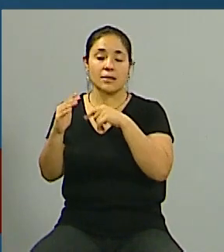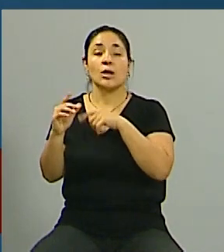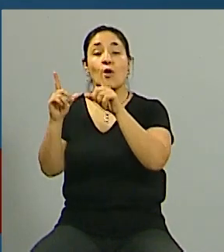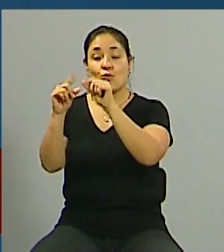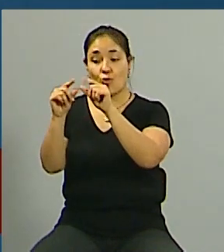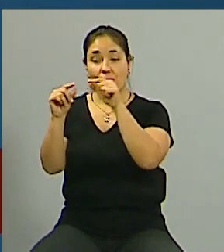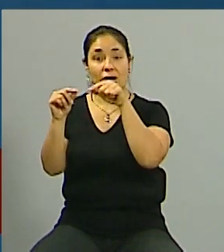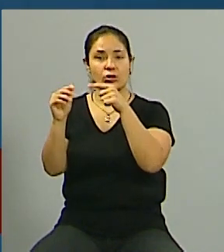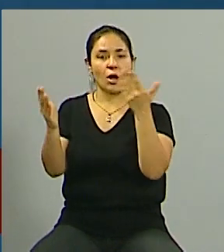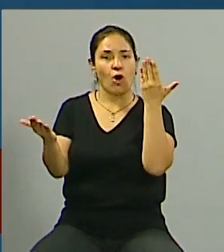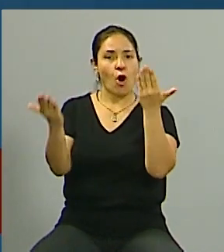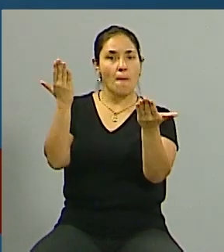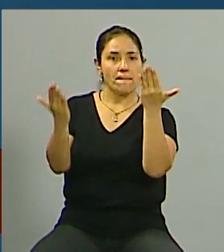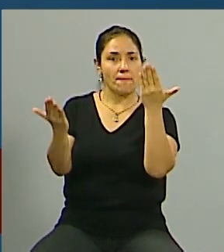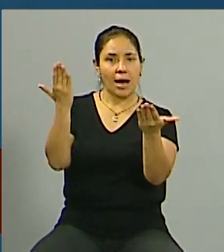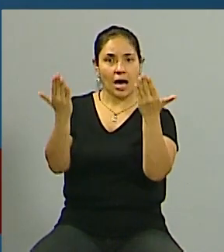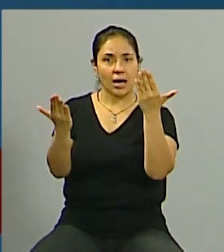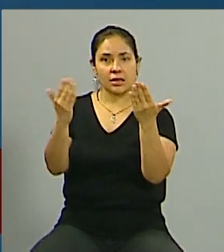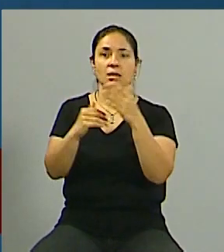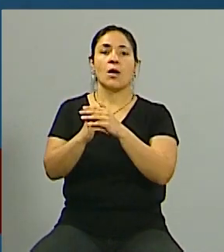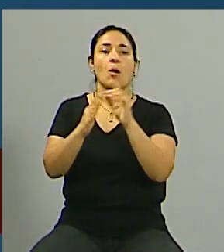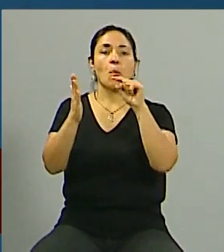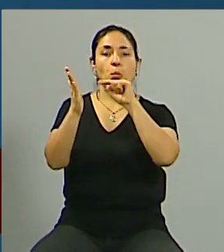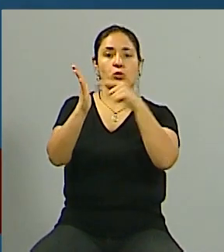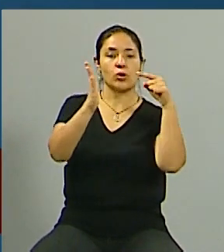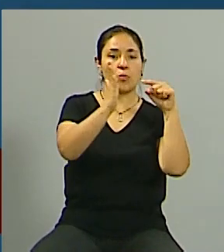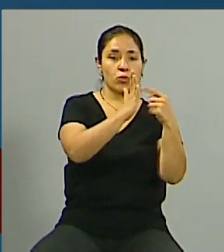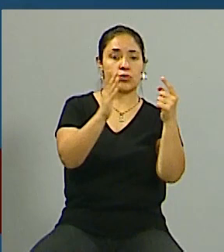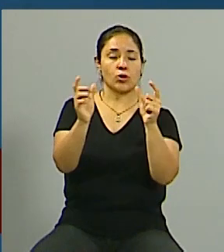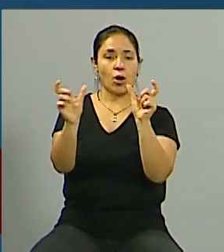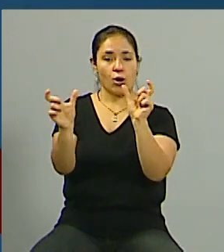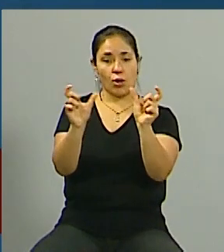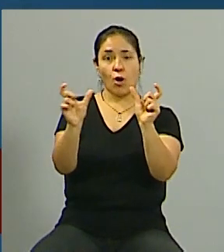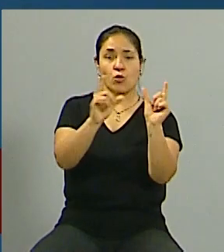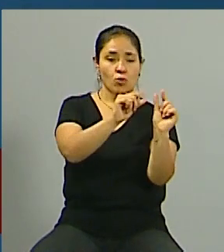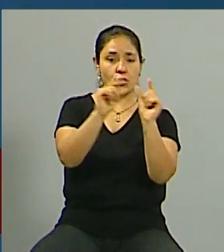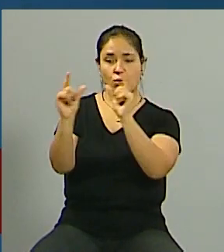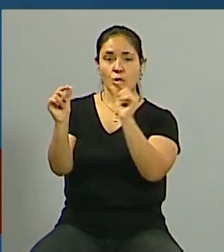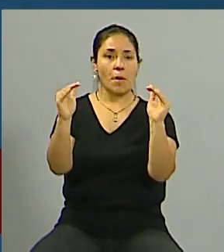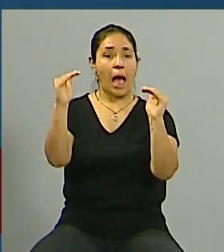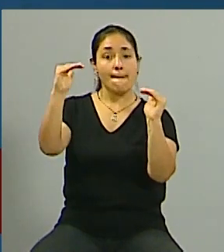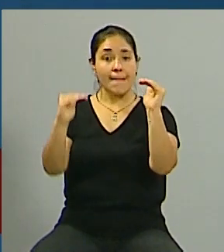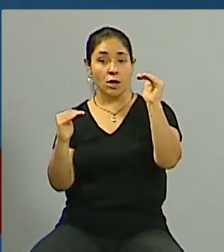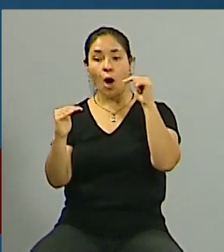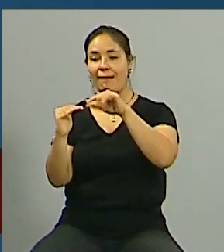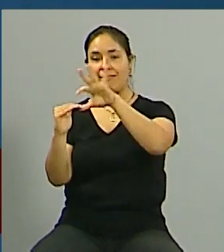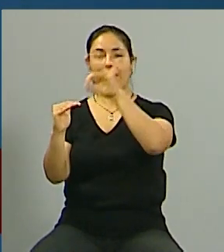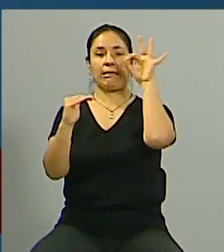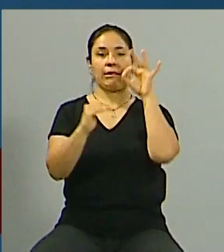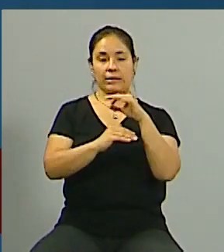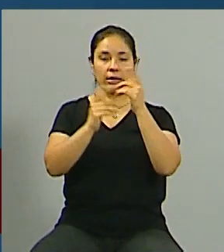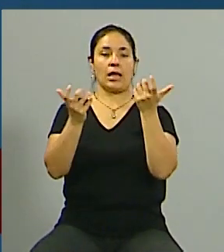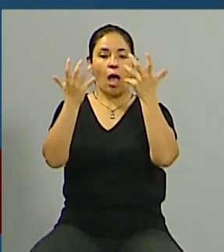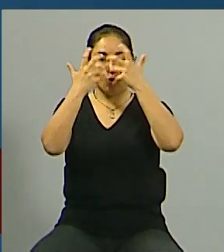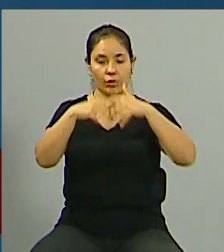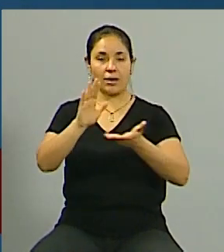comparar de dos índices cuál va a ser el menor y ese va a ser el que se va a aplicar al nuevo ajuste que se hace dentro de un